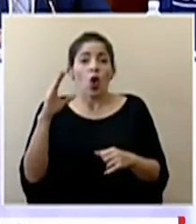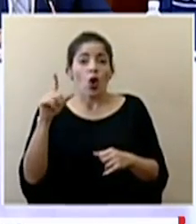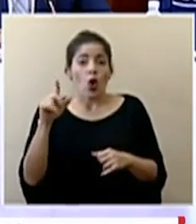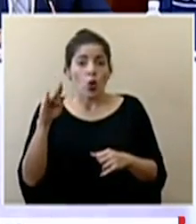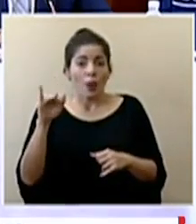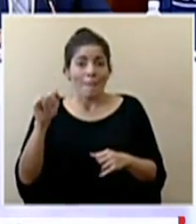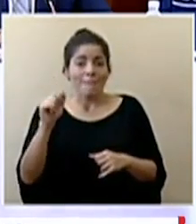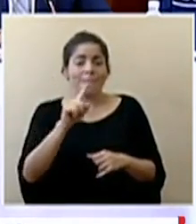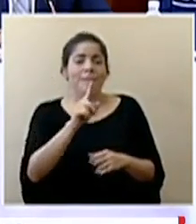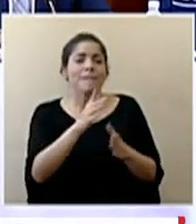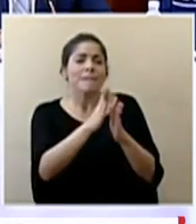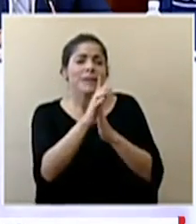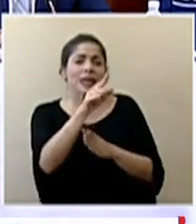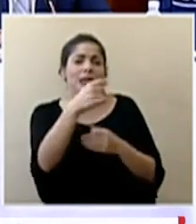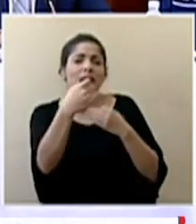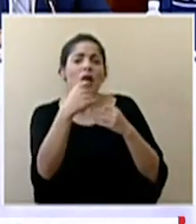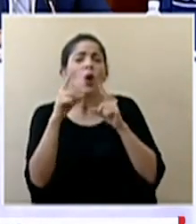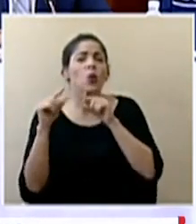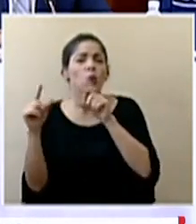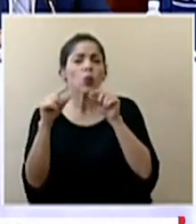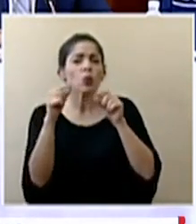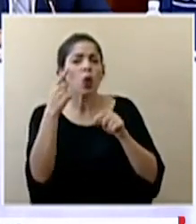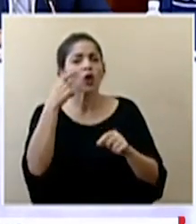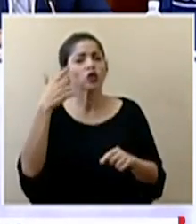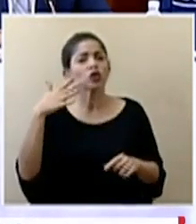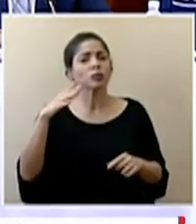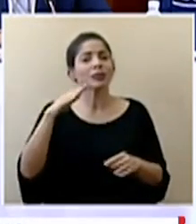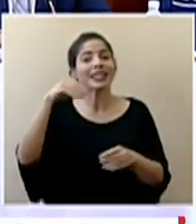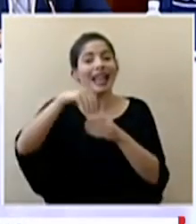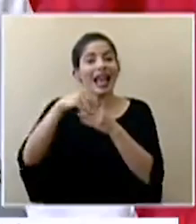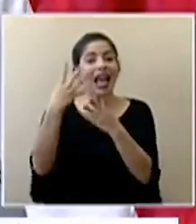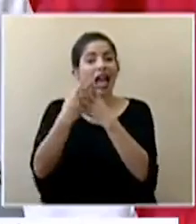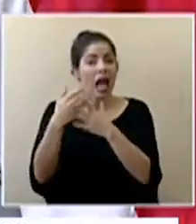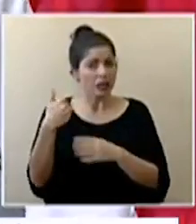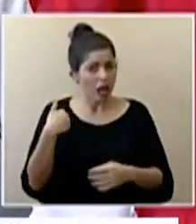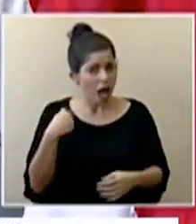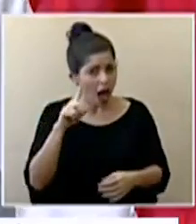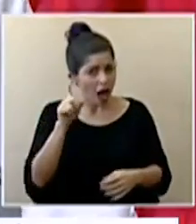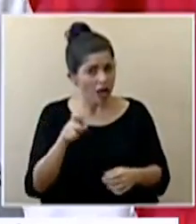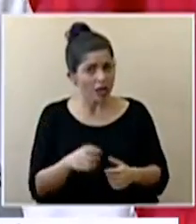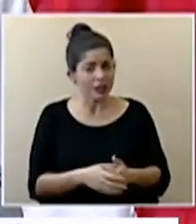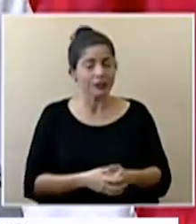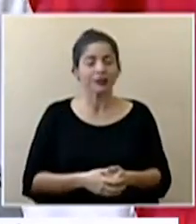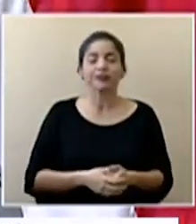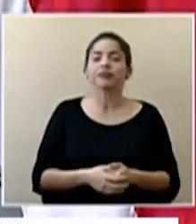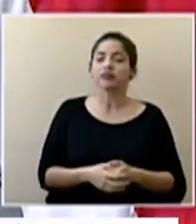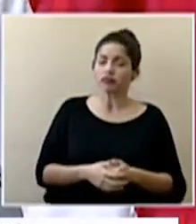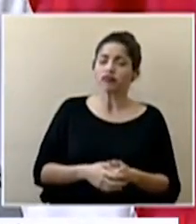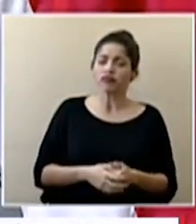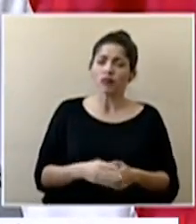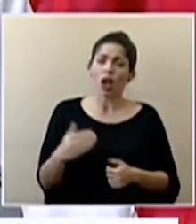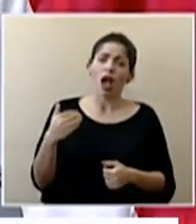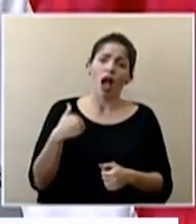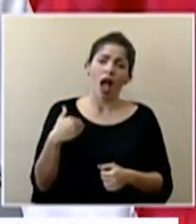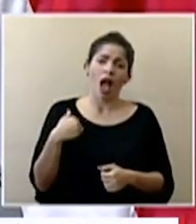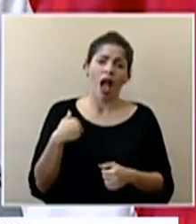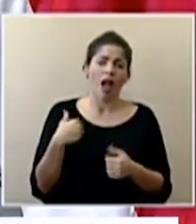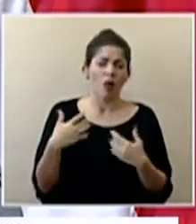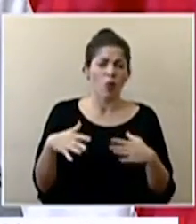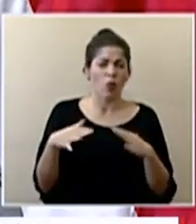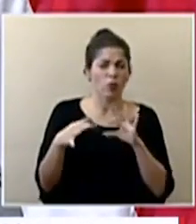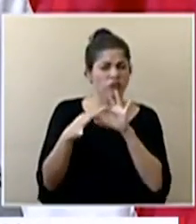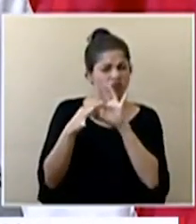referirnos sobre al rumor de casos sospechosos en centros penales Sí hemos tenido una estrecha